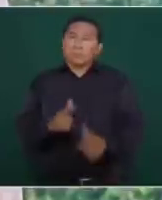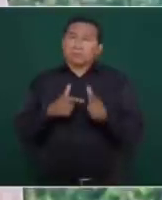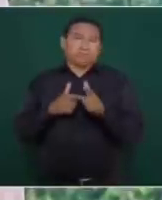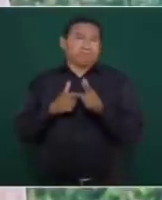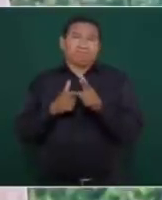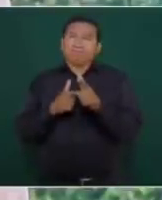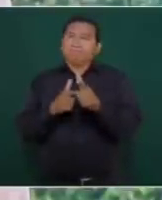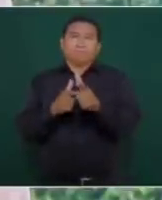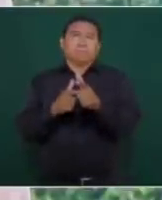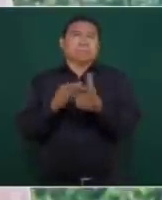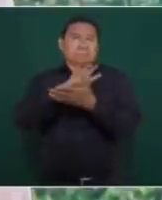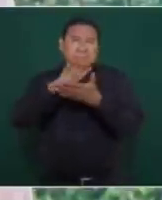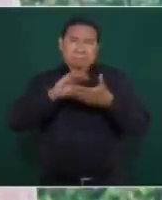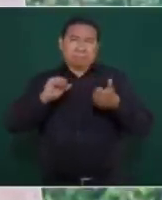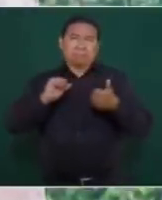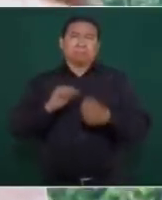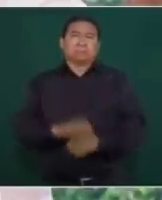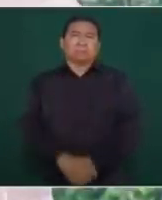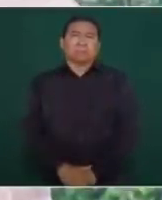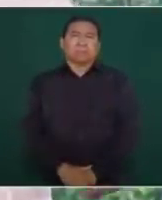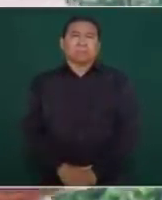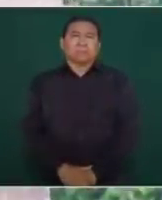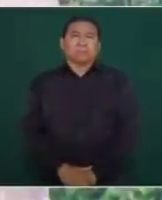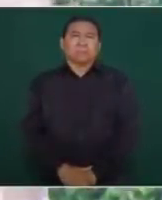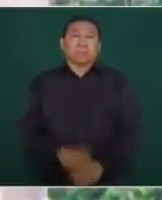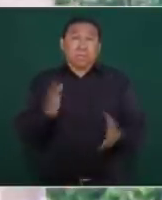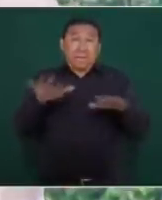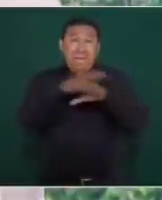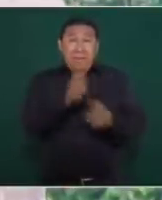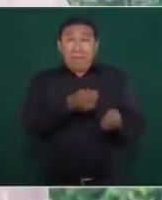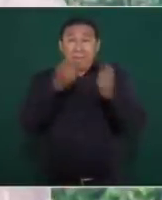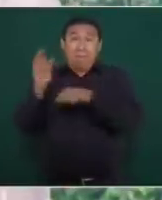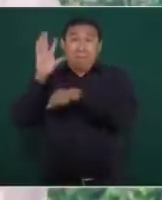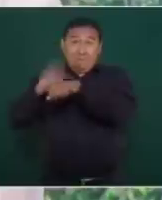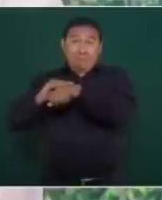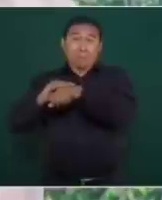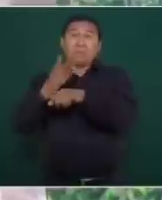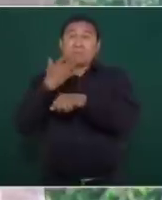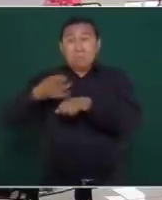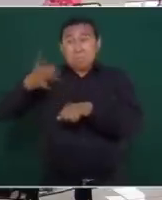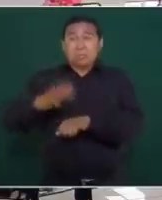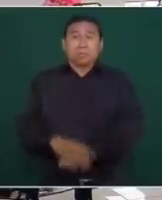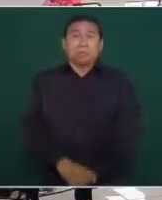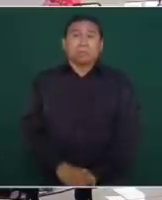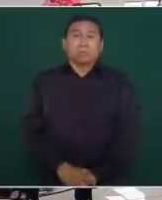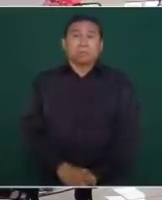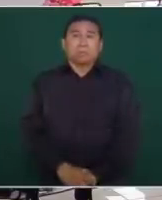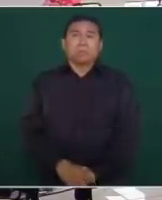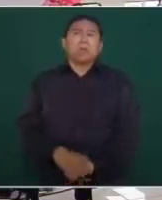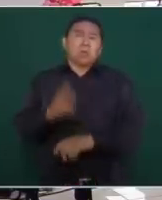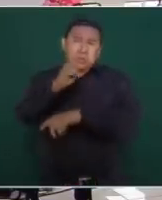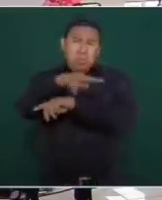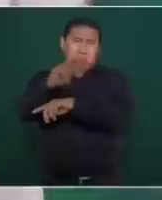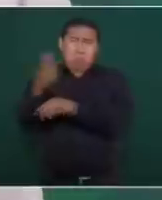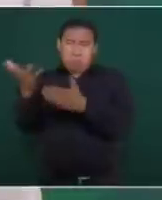destruyendo, pero les damos los permisos, las facilidades para que utilicen el puerto